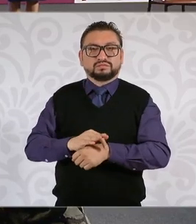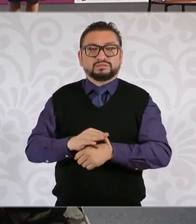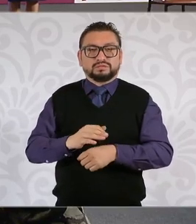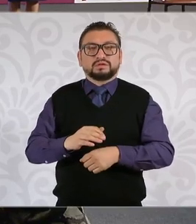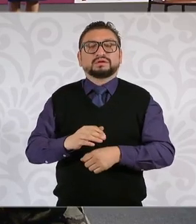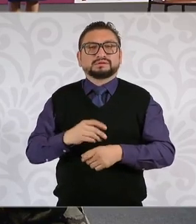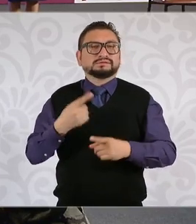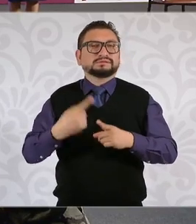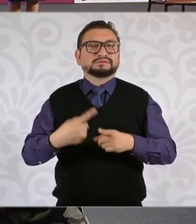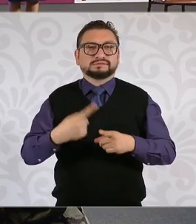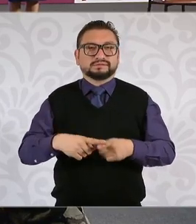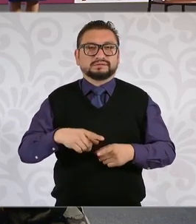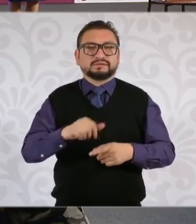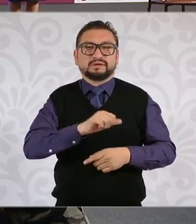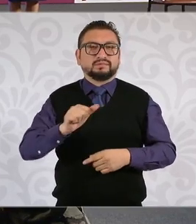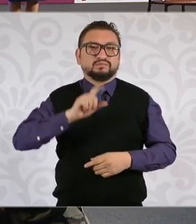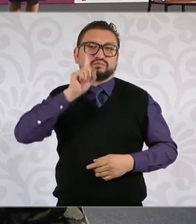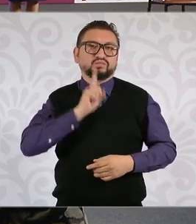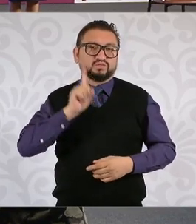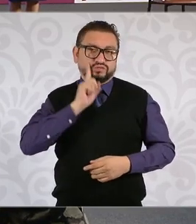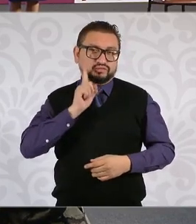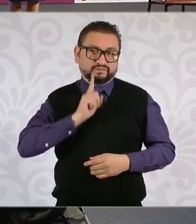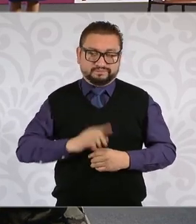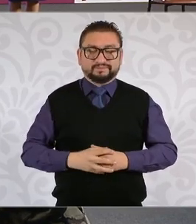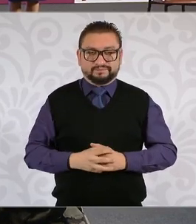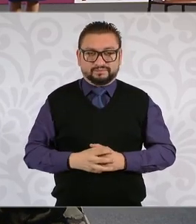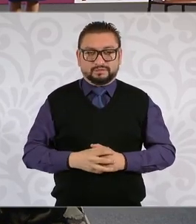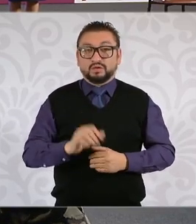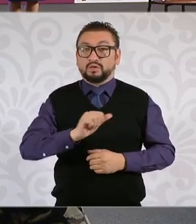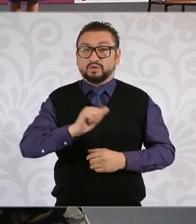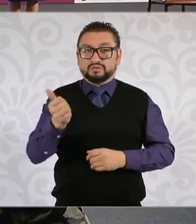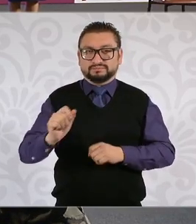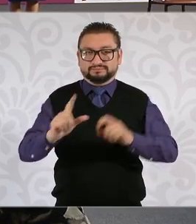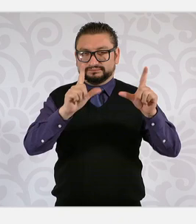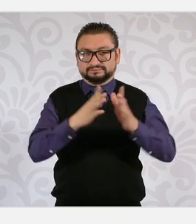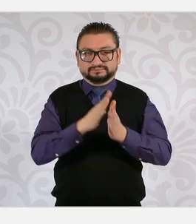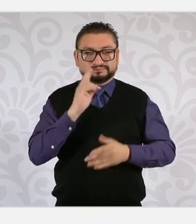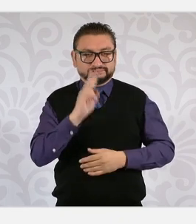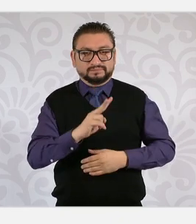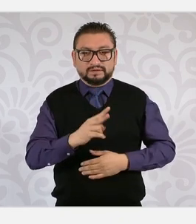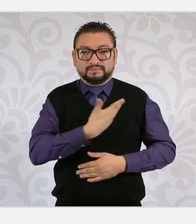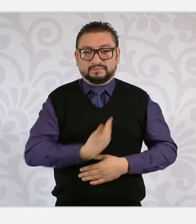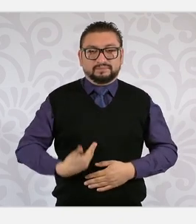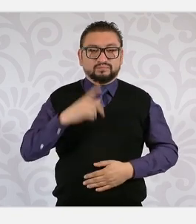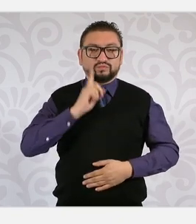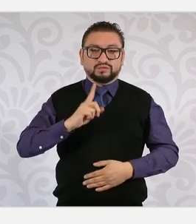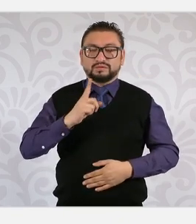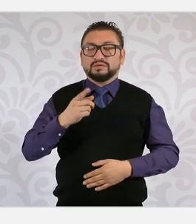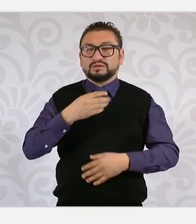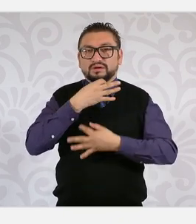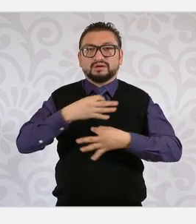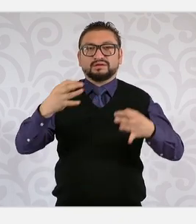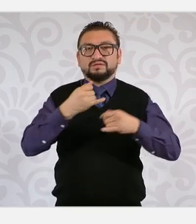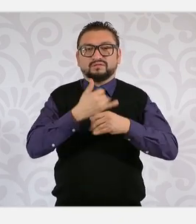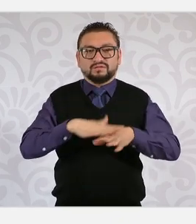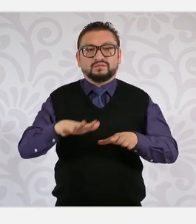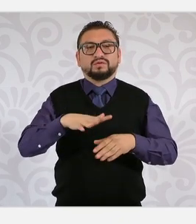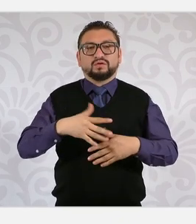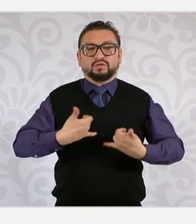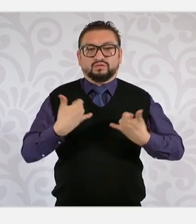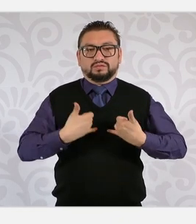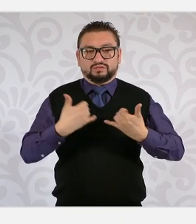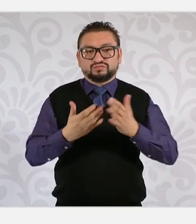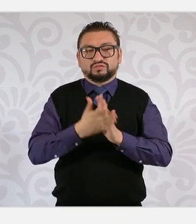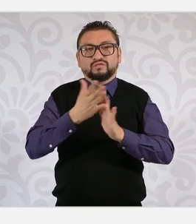mujeres. Con la siguiente, por favor. Como la presidenta también lo ha informado, Jóvenes Construyendo el Futuro